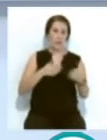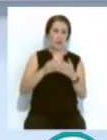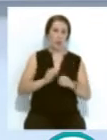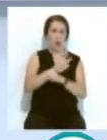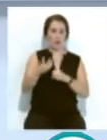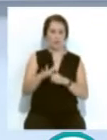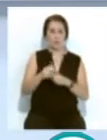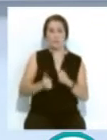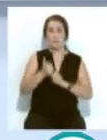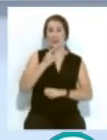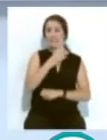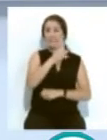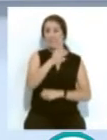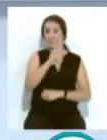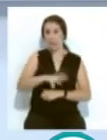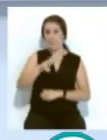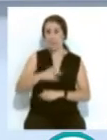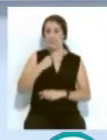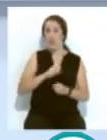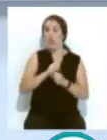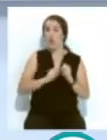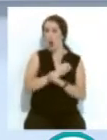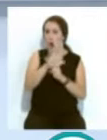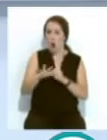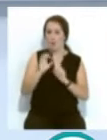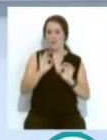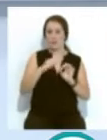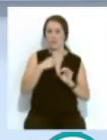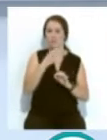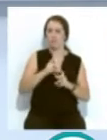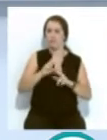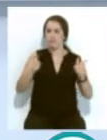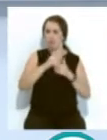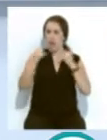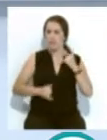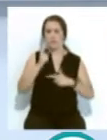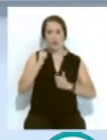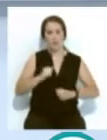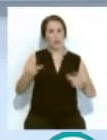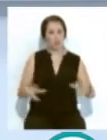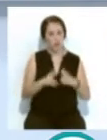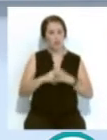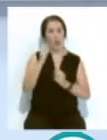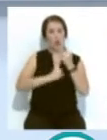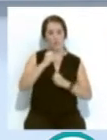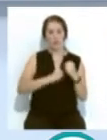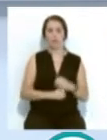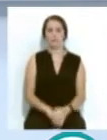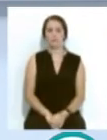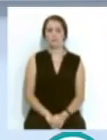coronavirus... ...más de tres meses en los que el COVID-19... ...ha provocado una enorme crisis sanitaria, social y económica.